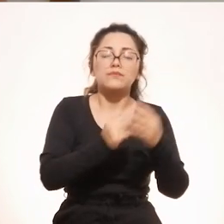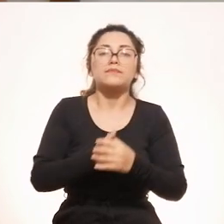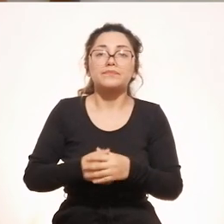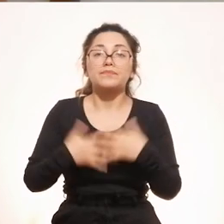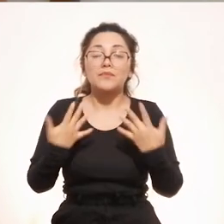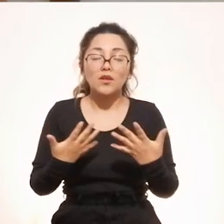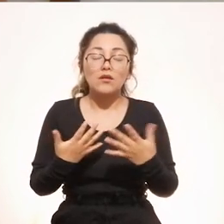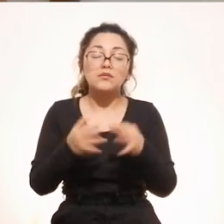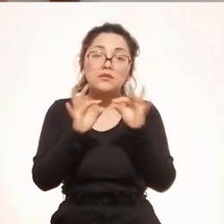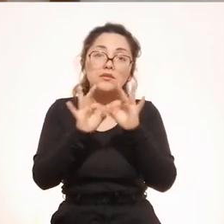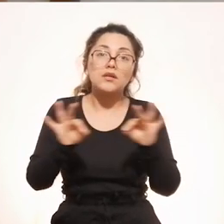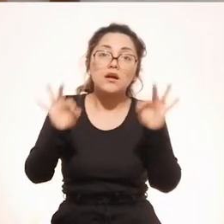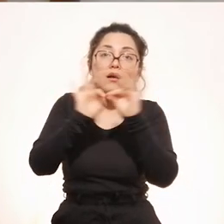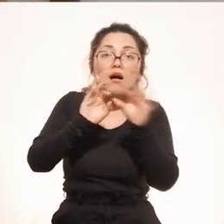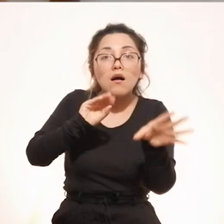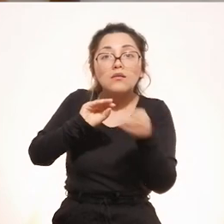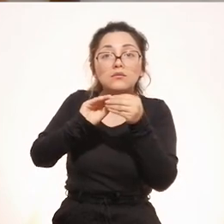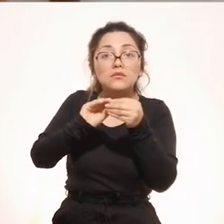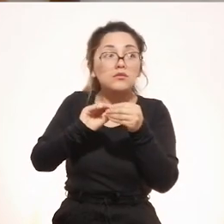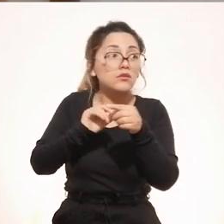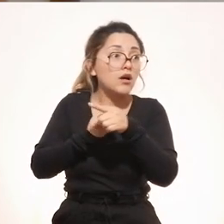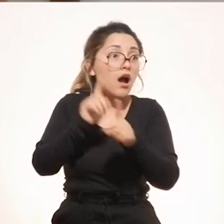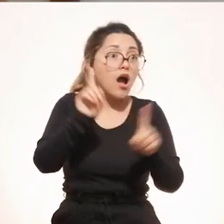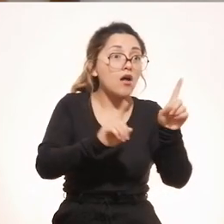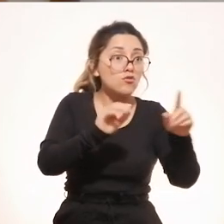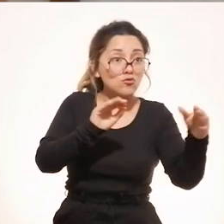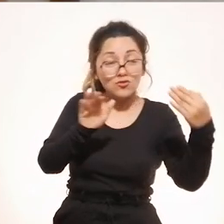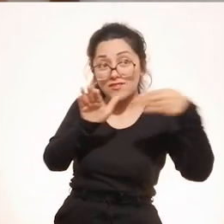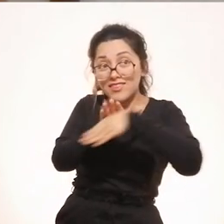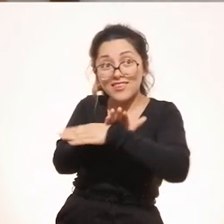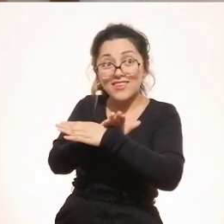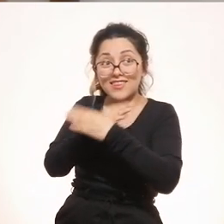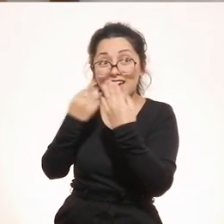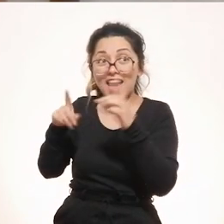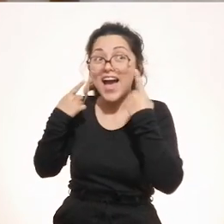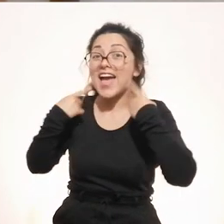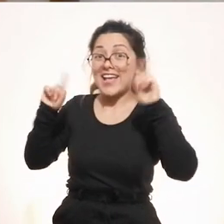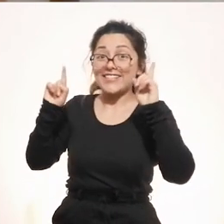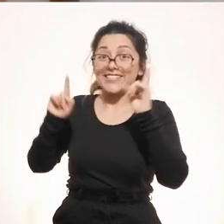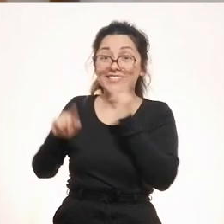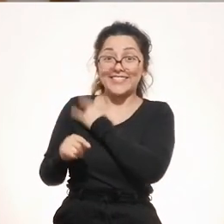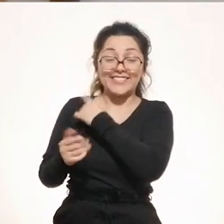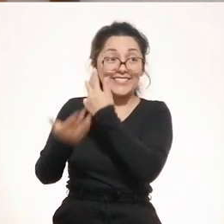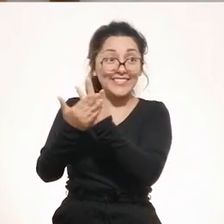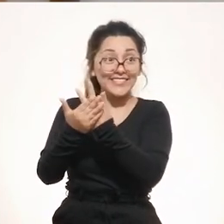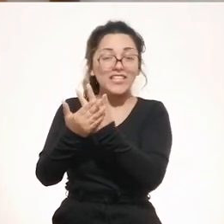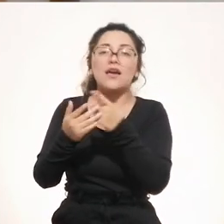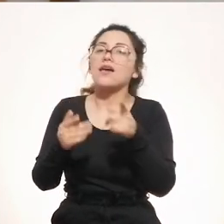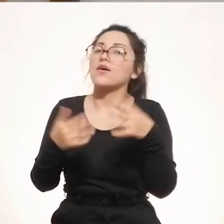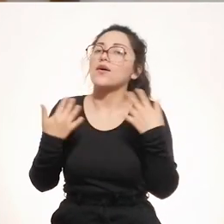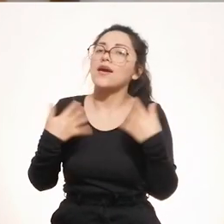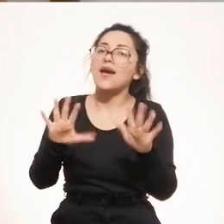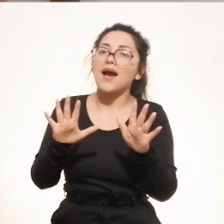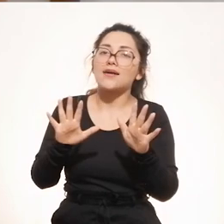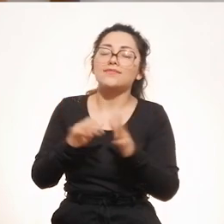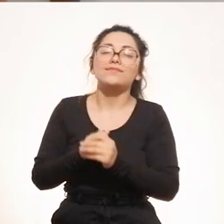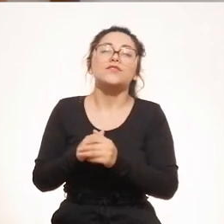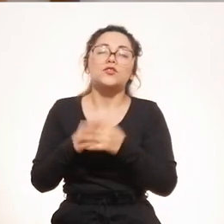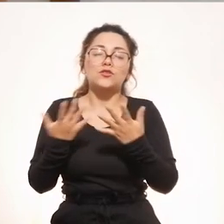desarrollo de sus familias. Y podemos mencionar allí que los jóvenes que logren ingresar, definitivamente,